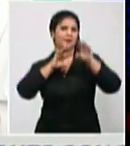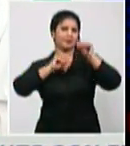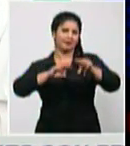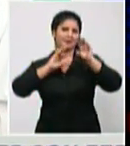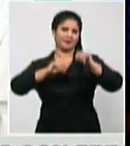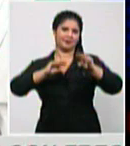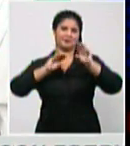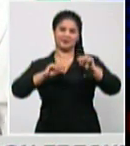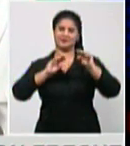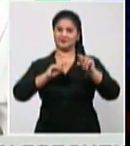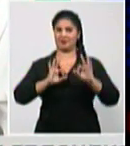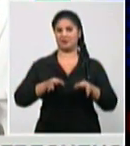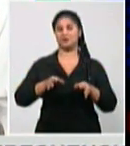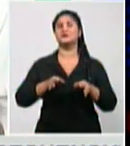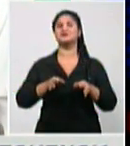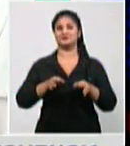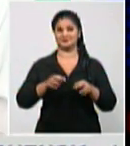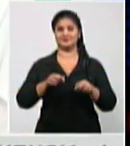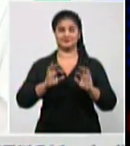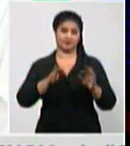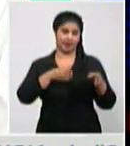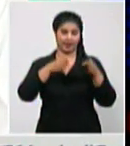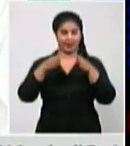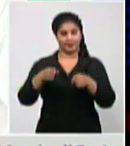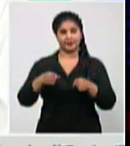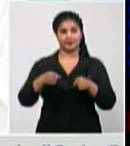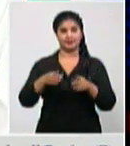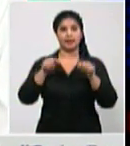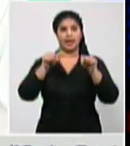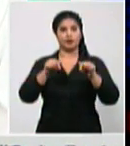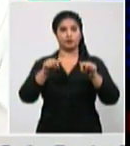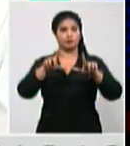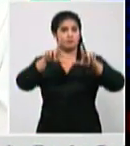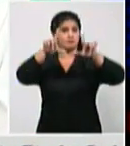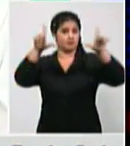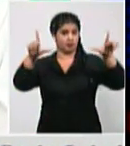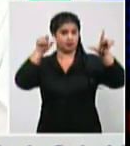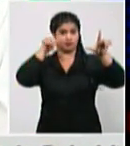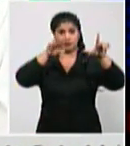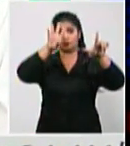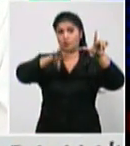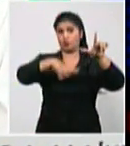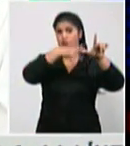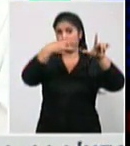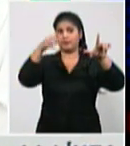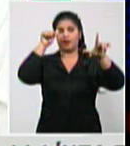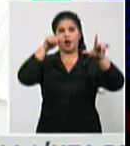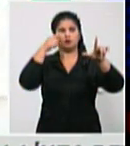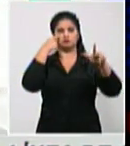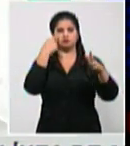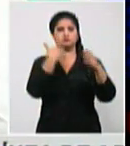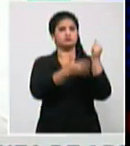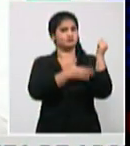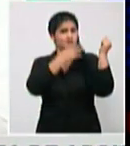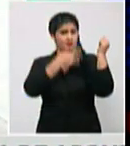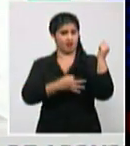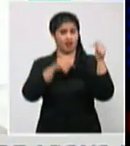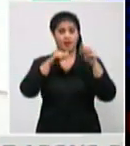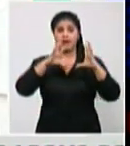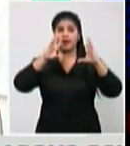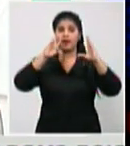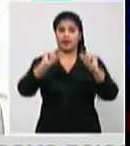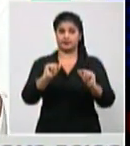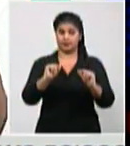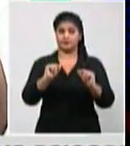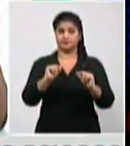con un gráfico o sea con una tabla podemos decir el número de o sea el